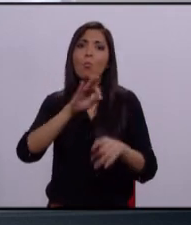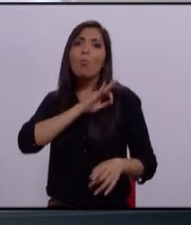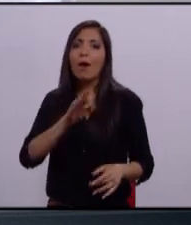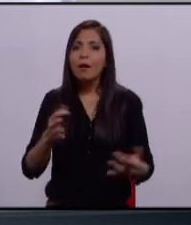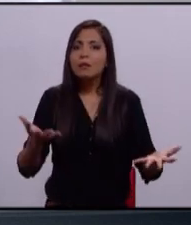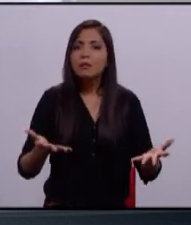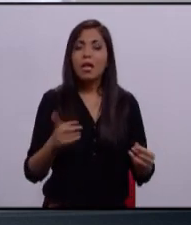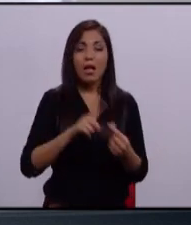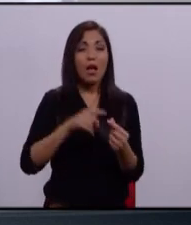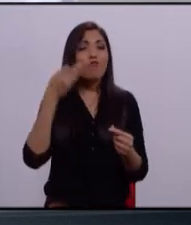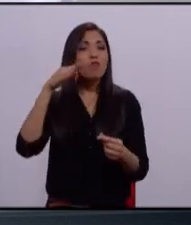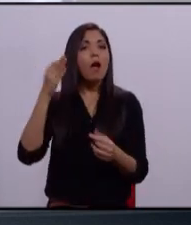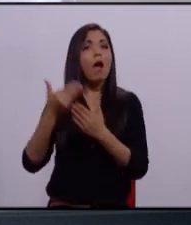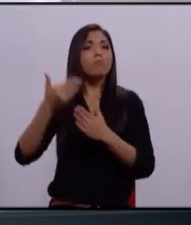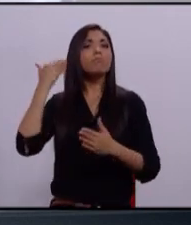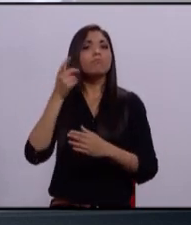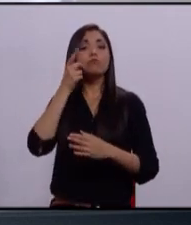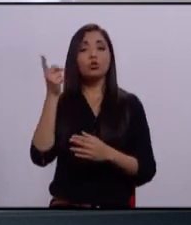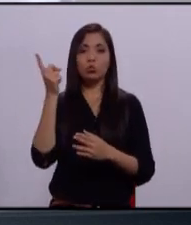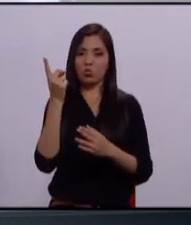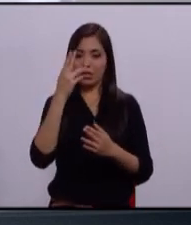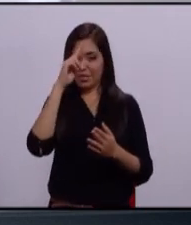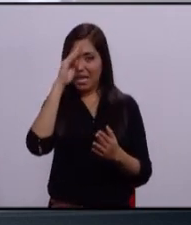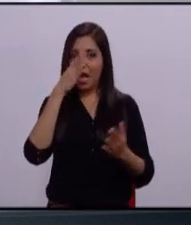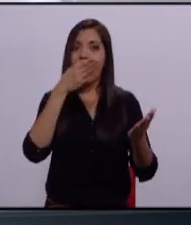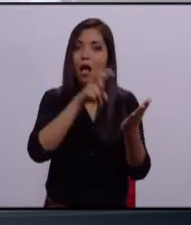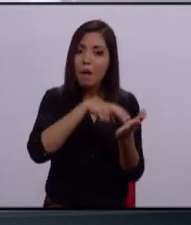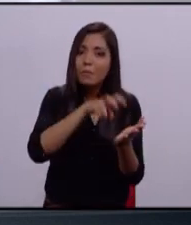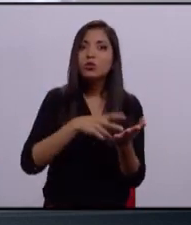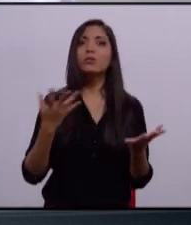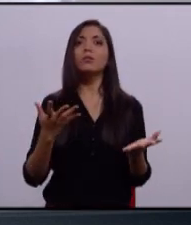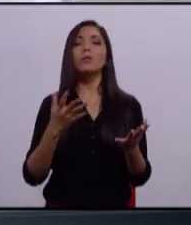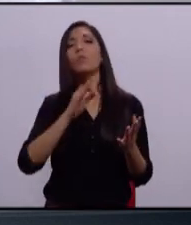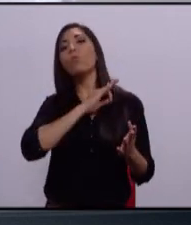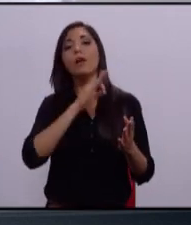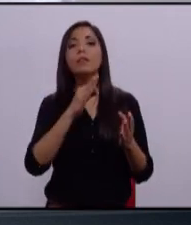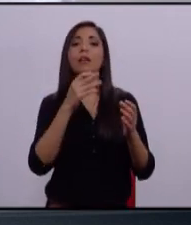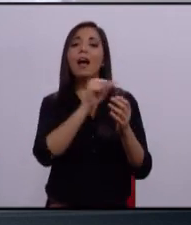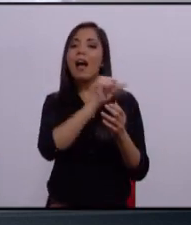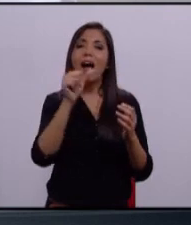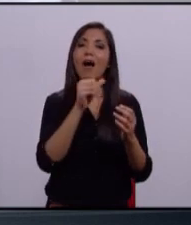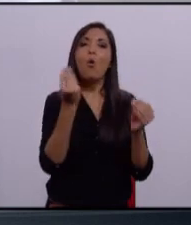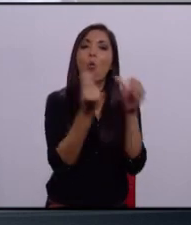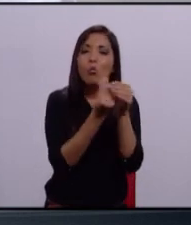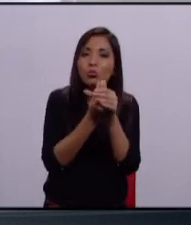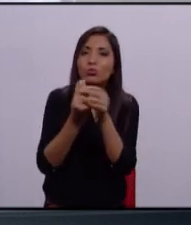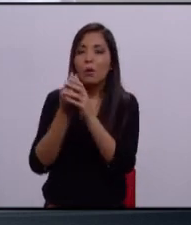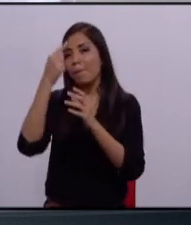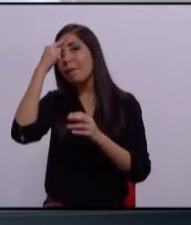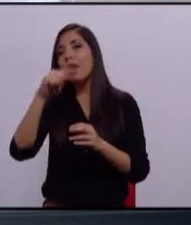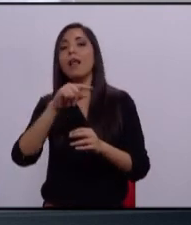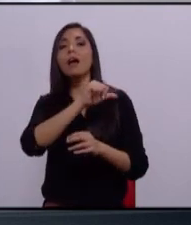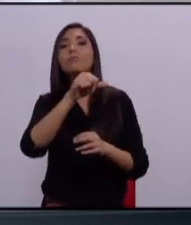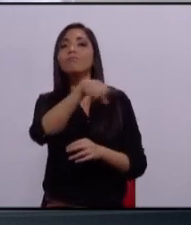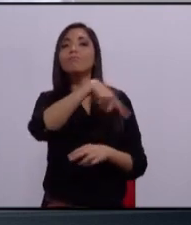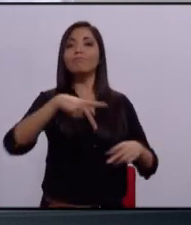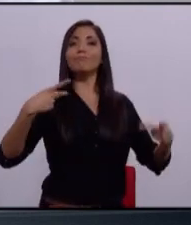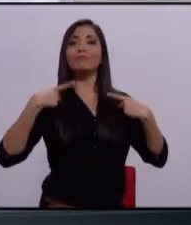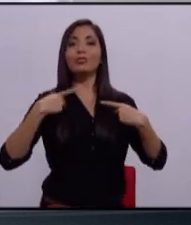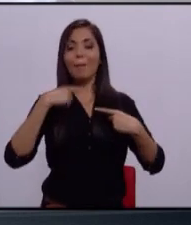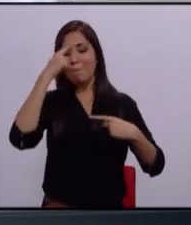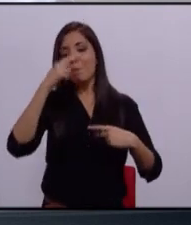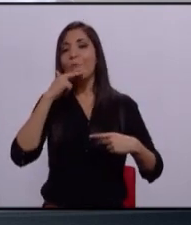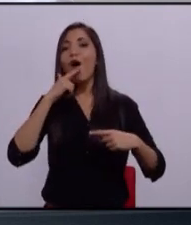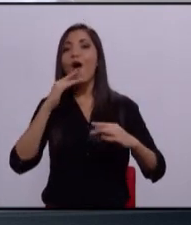objetivo de dicho programa era capacitación y dar talleres para brindarle a las personas las herramientas necesarias para su